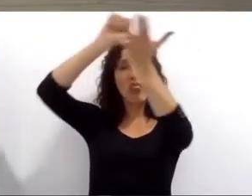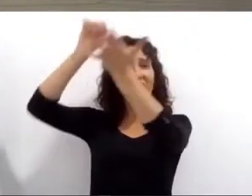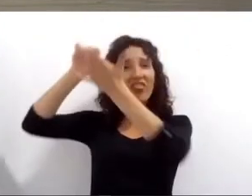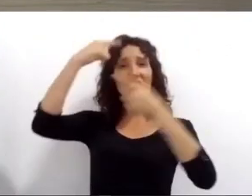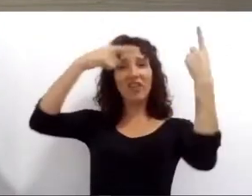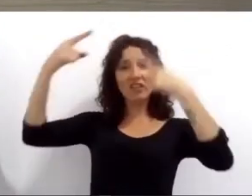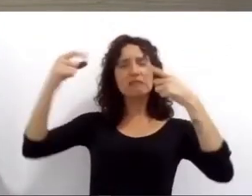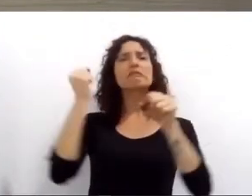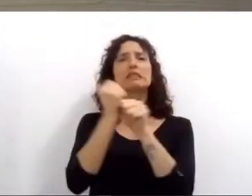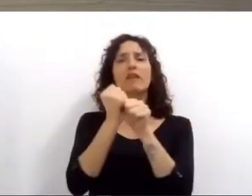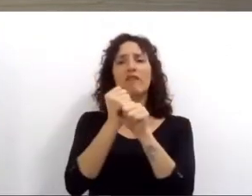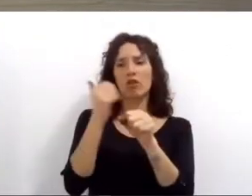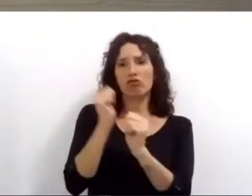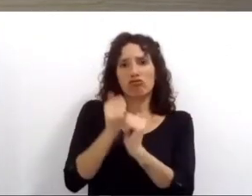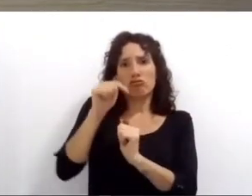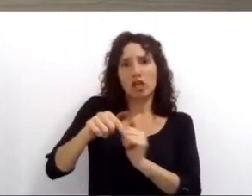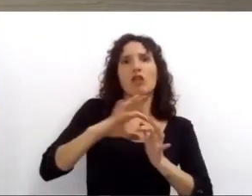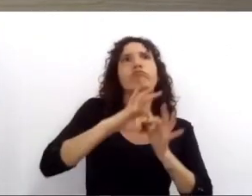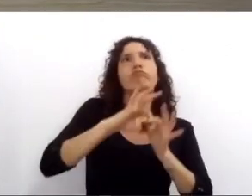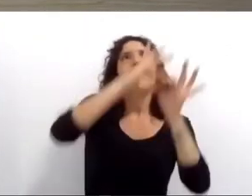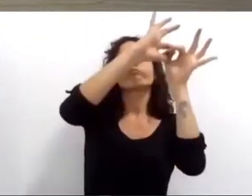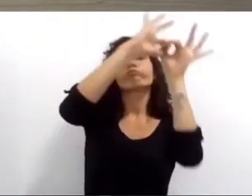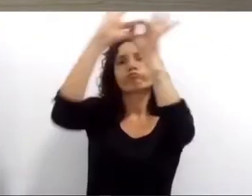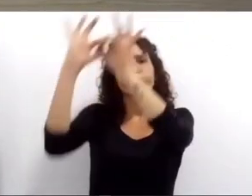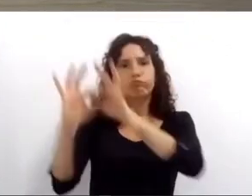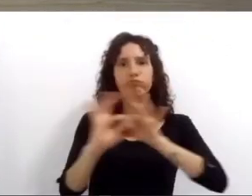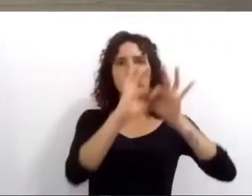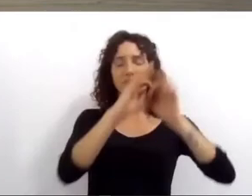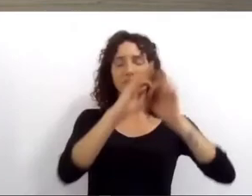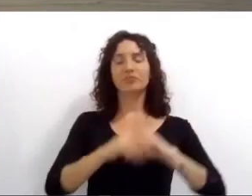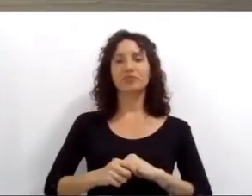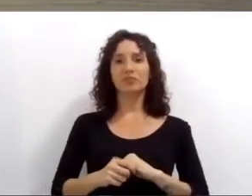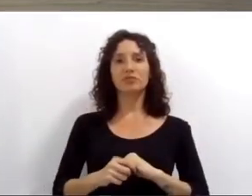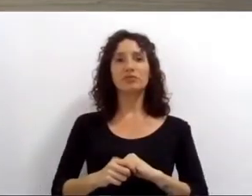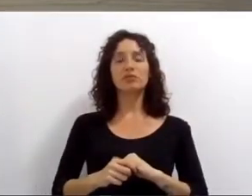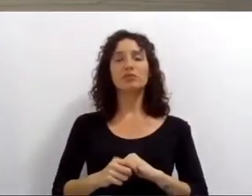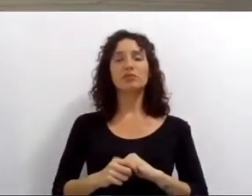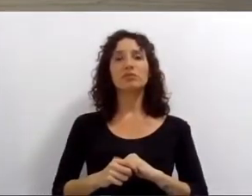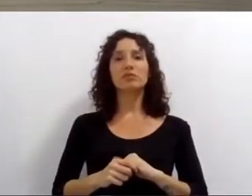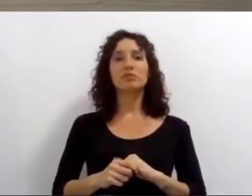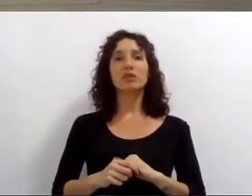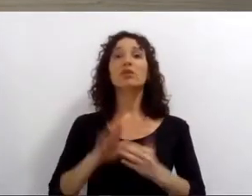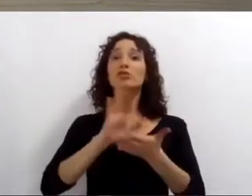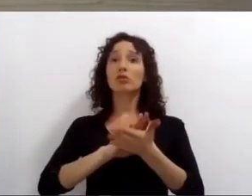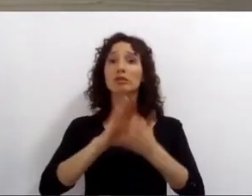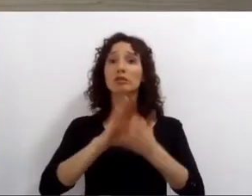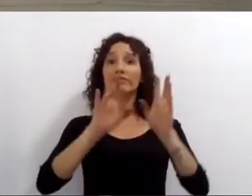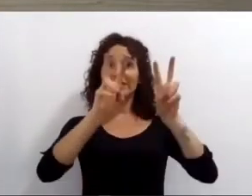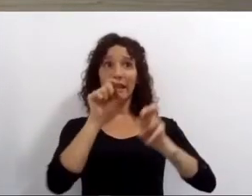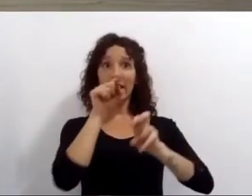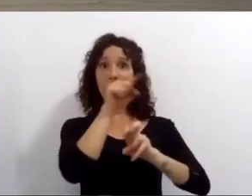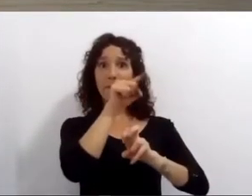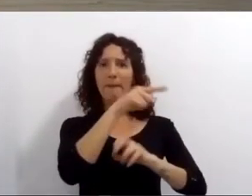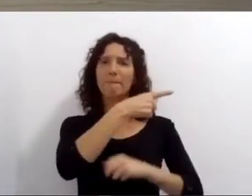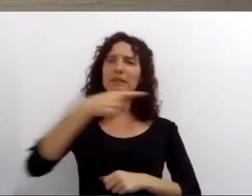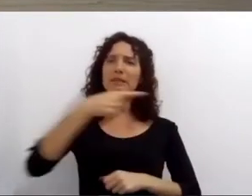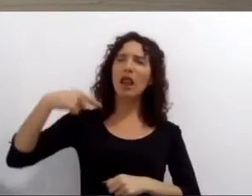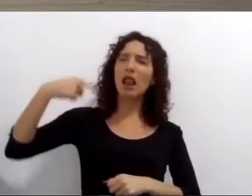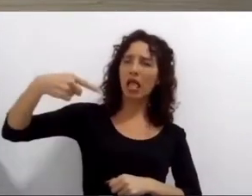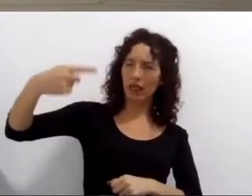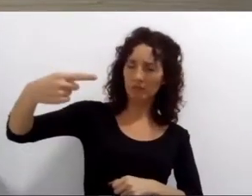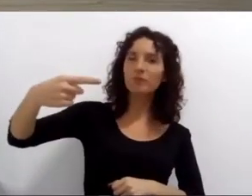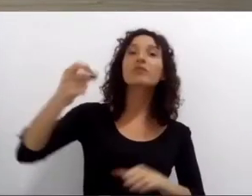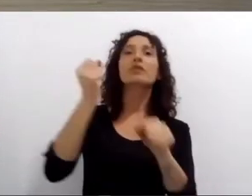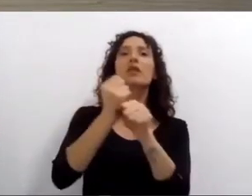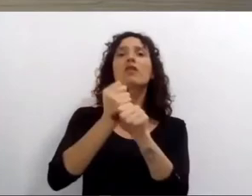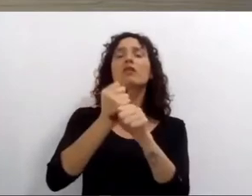en un plan de acción de gobierno abierto sobre esta cuestión estaremos enviando las próximas semanas una nueva ordenanza de